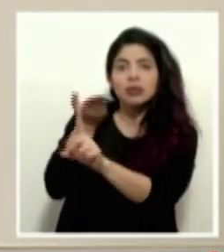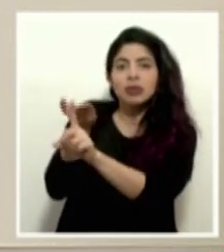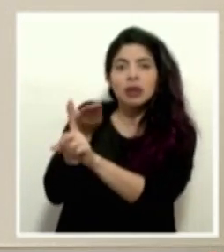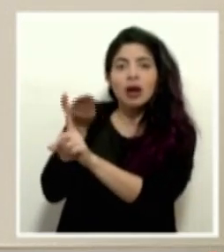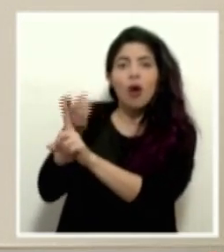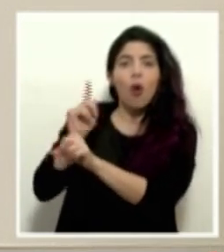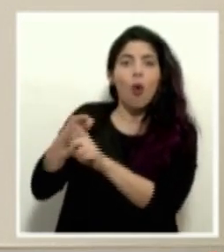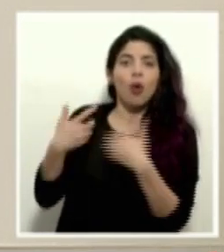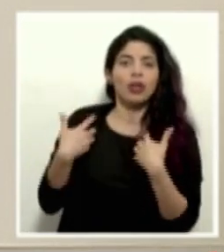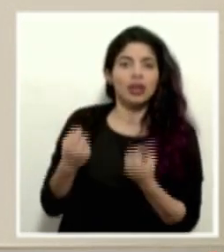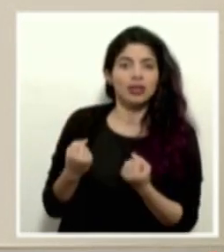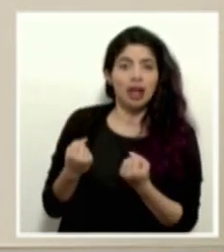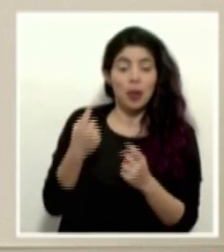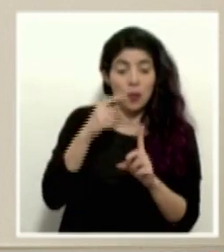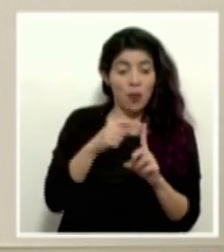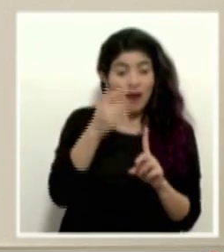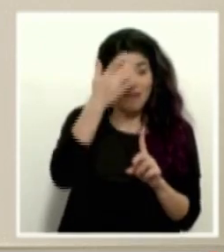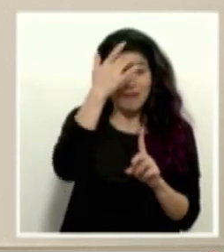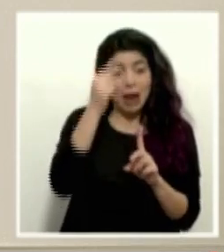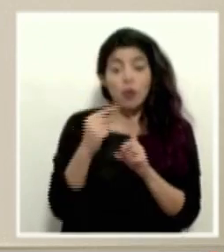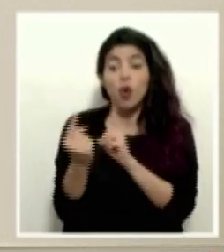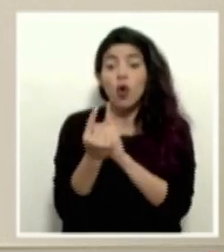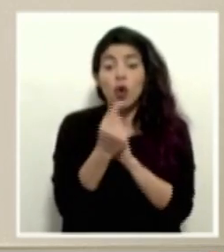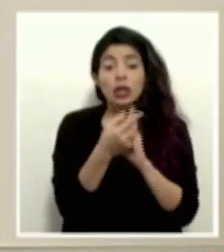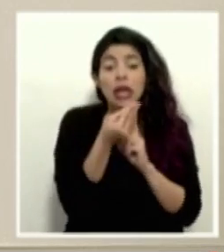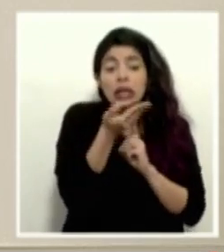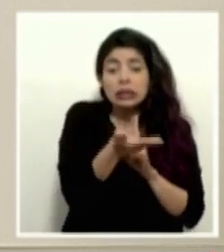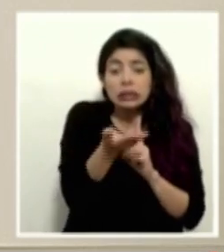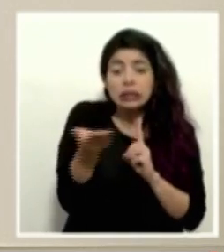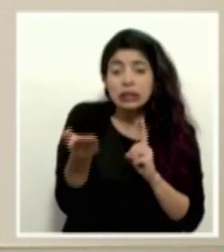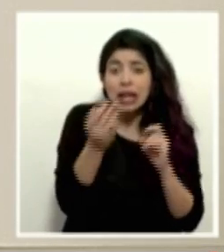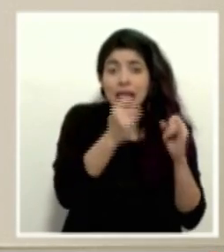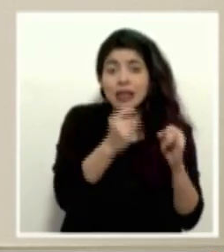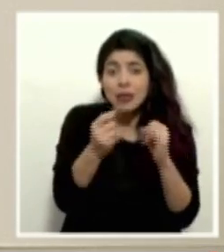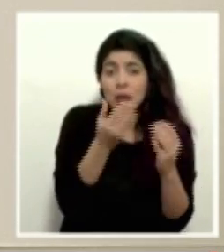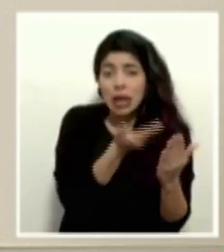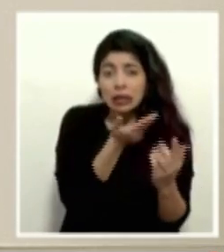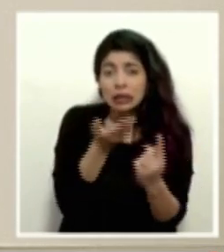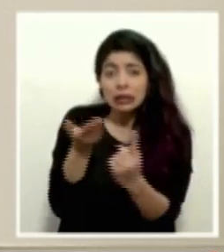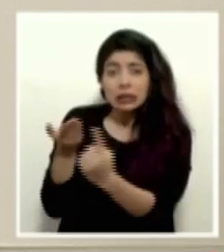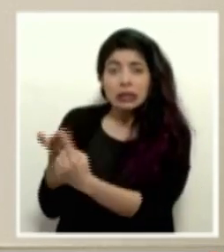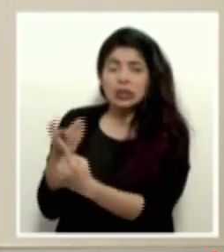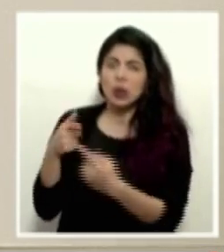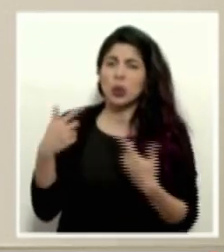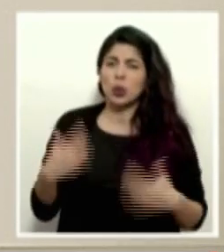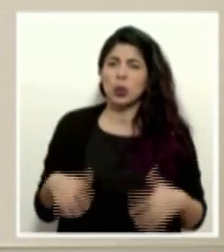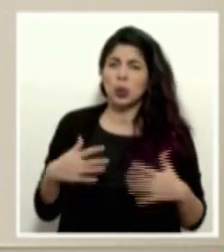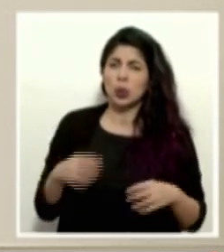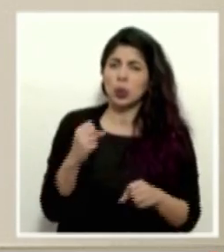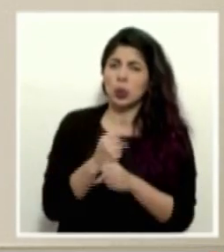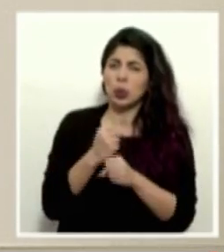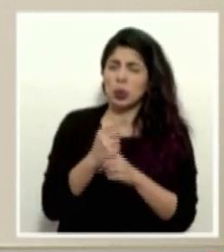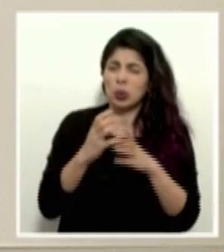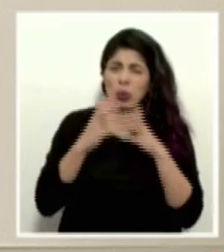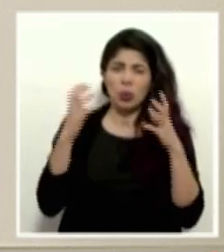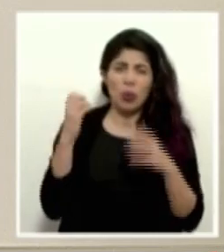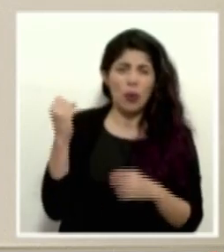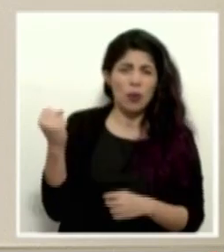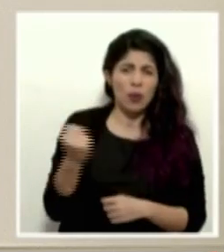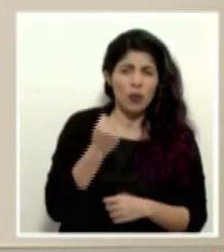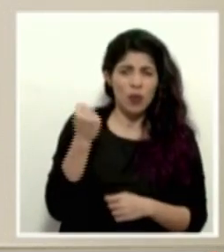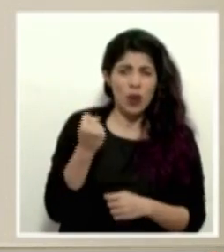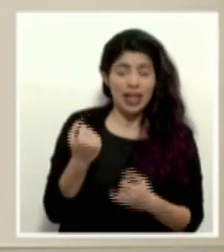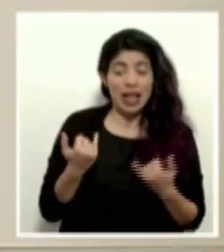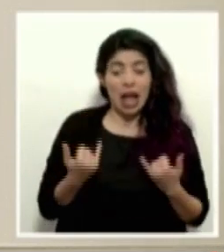haciendo para cada uno de los contactos directos de esas personas. Y eso ha conllevado un trabajo enorme, un trabajo, como yo he dicho muchas veces, titánico, y que